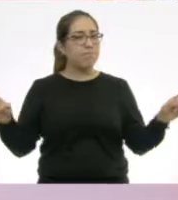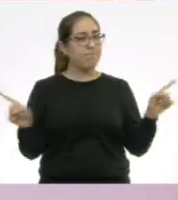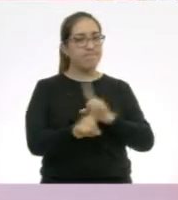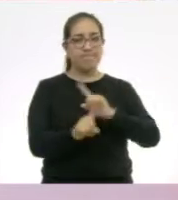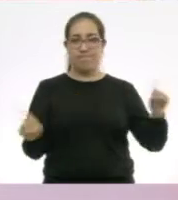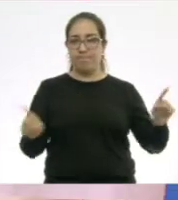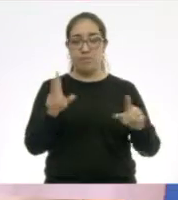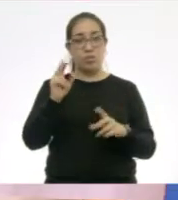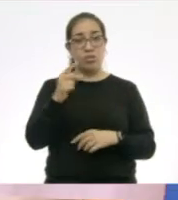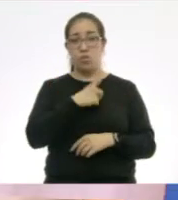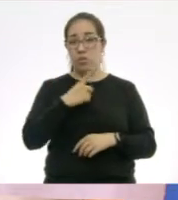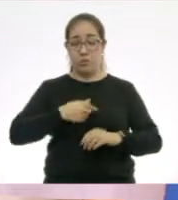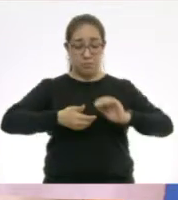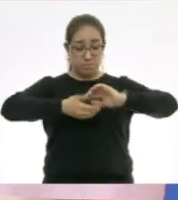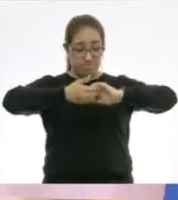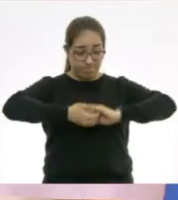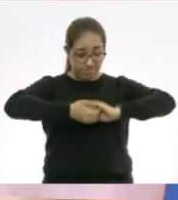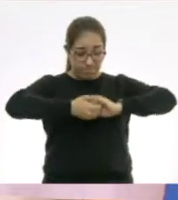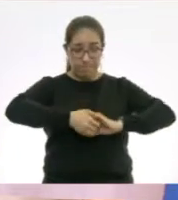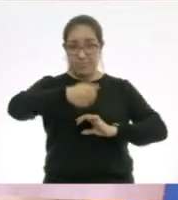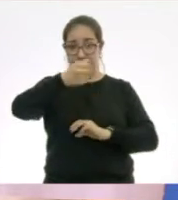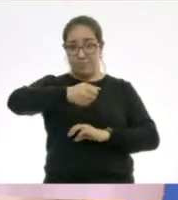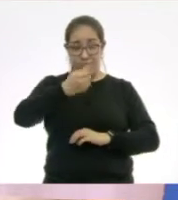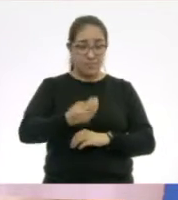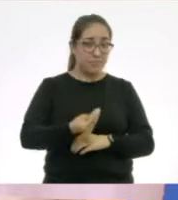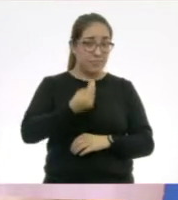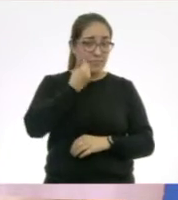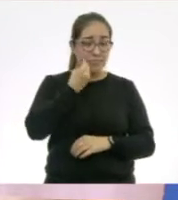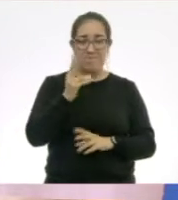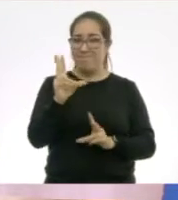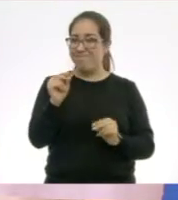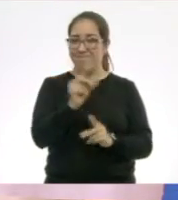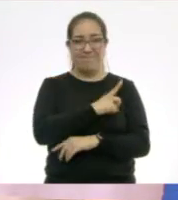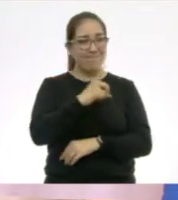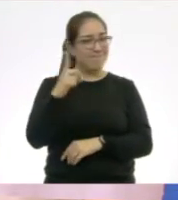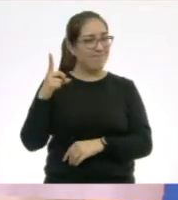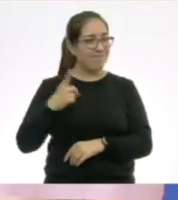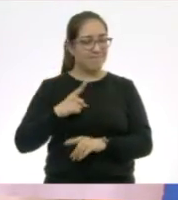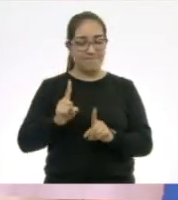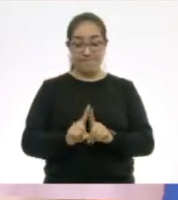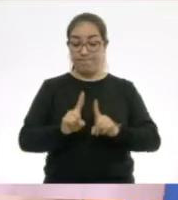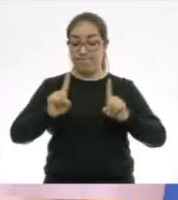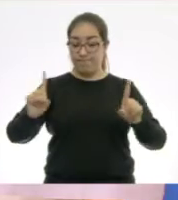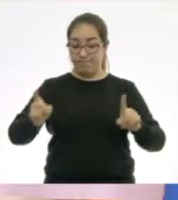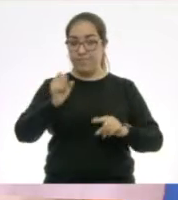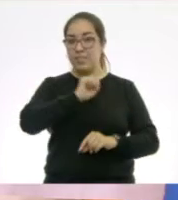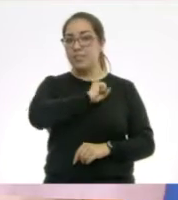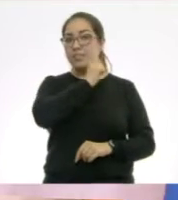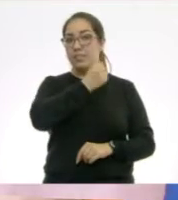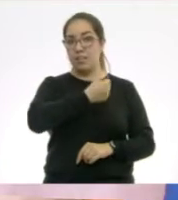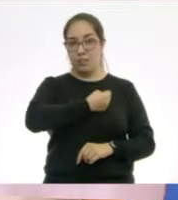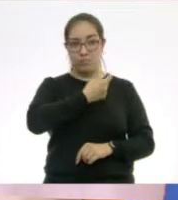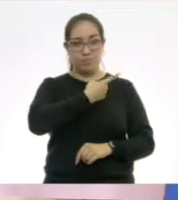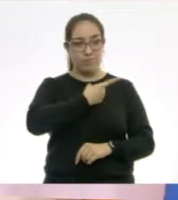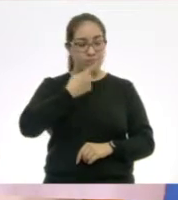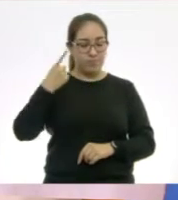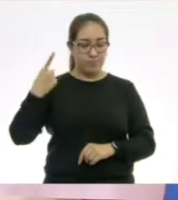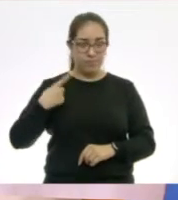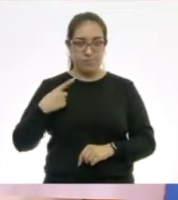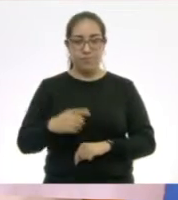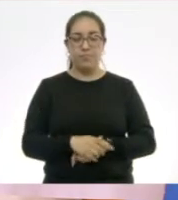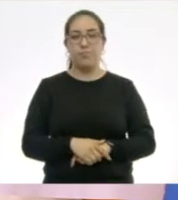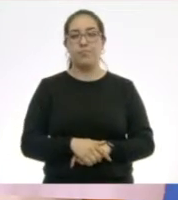saludes de mano. Besos o abrazo y mantén tu sana distancia respecto a quienes conviven contigo.